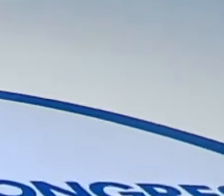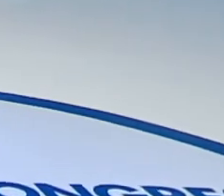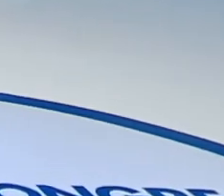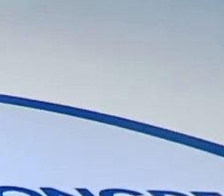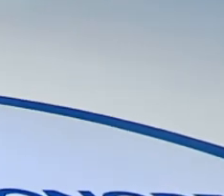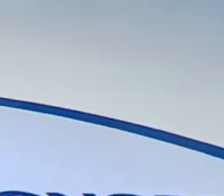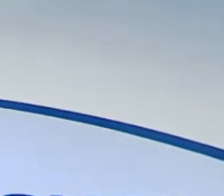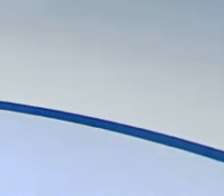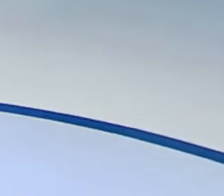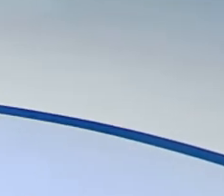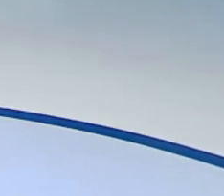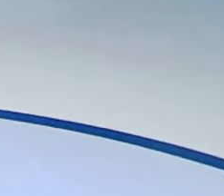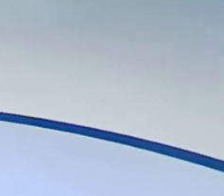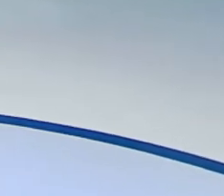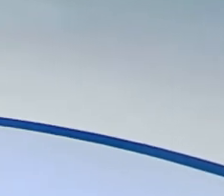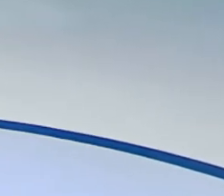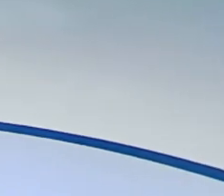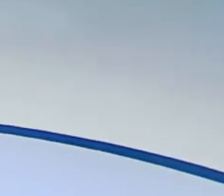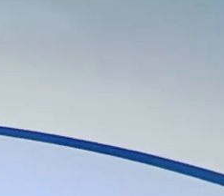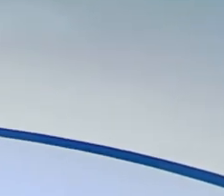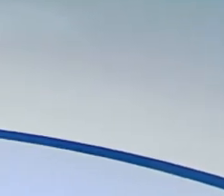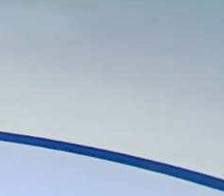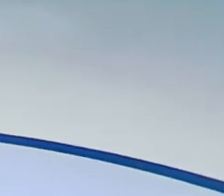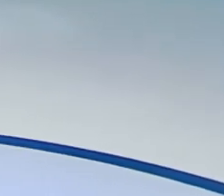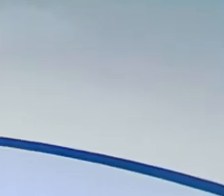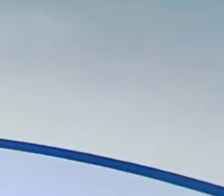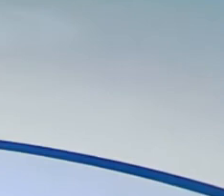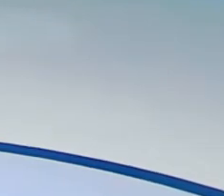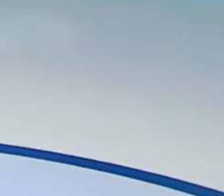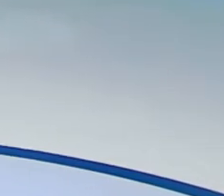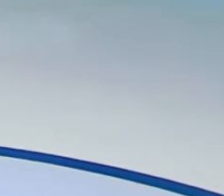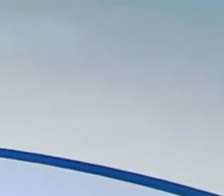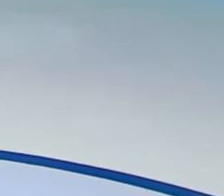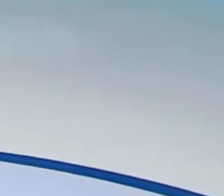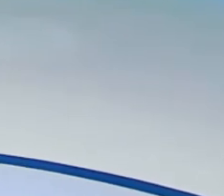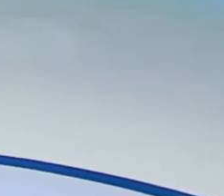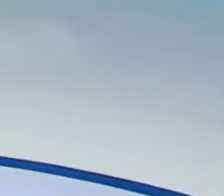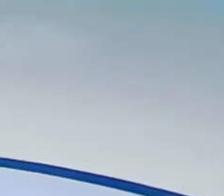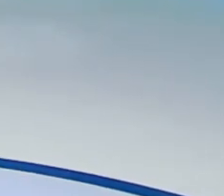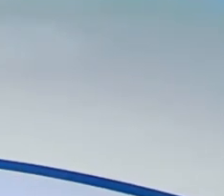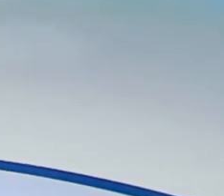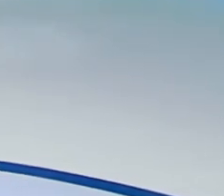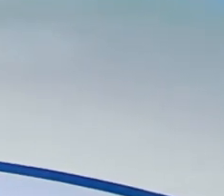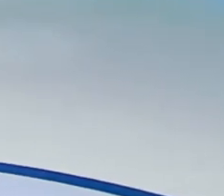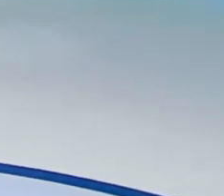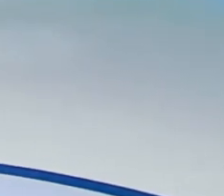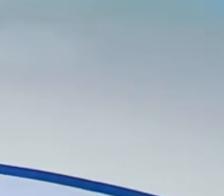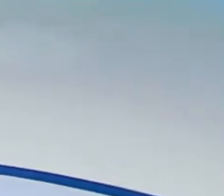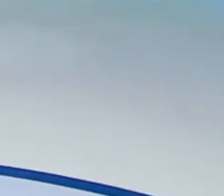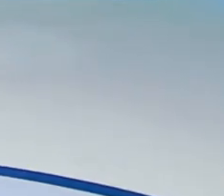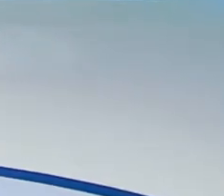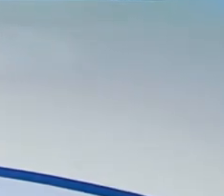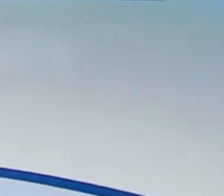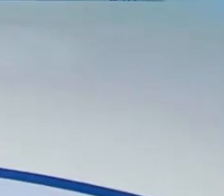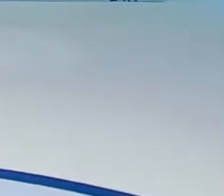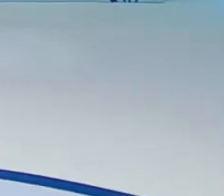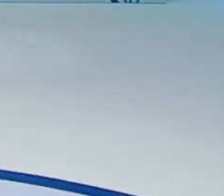Nos imaginábamos el espectro como eje para la transformación digital. Todos sabemos que el espectro es un